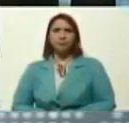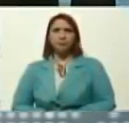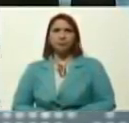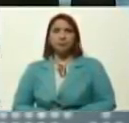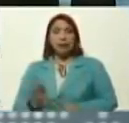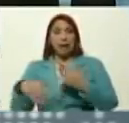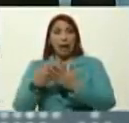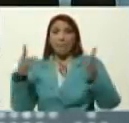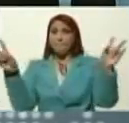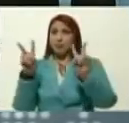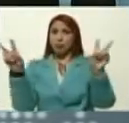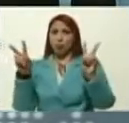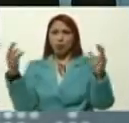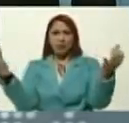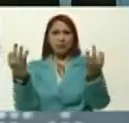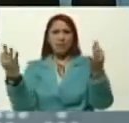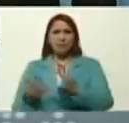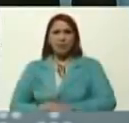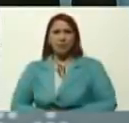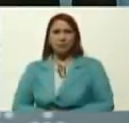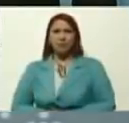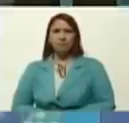hasta la victoria, siempre,